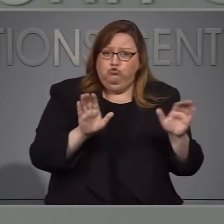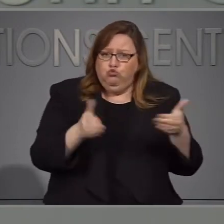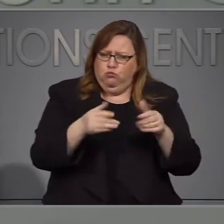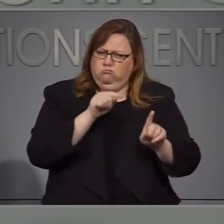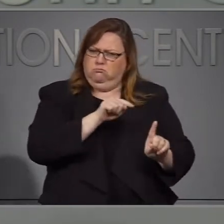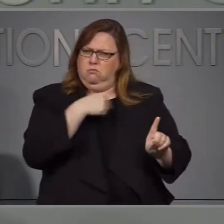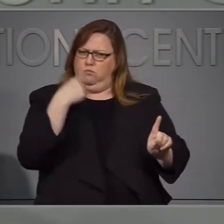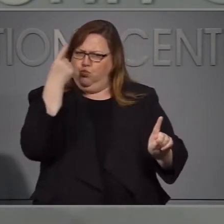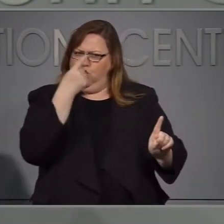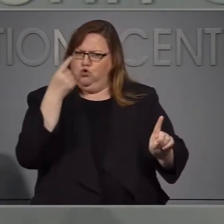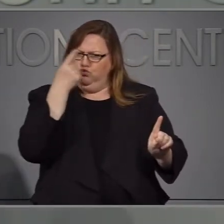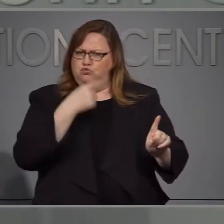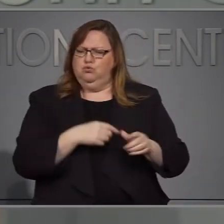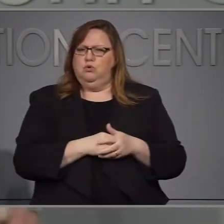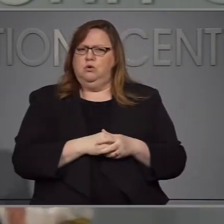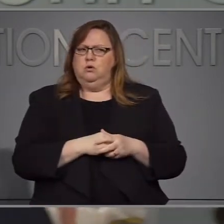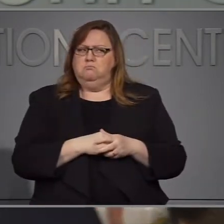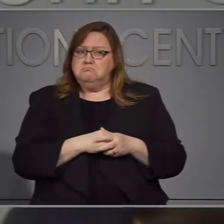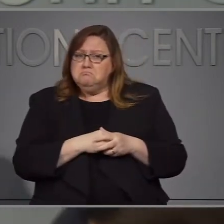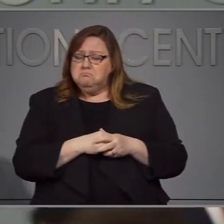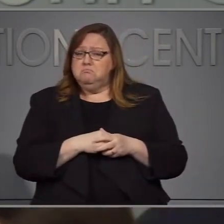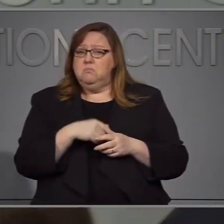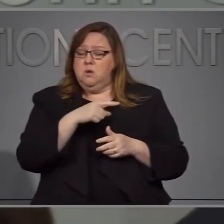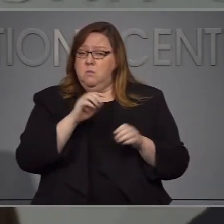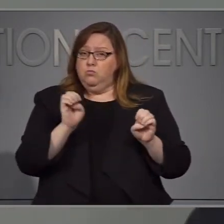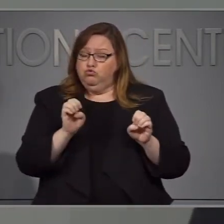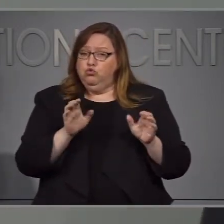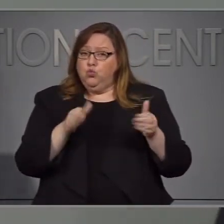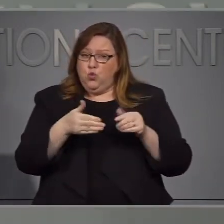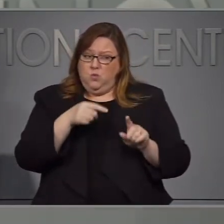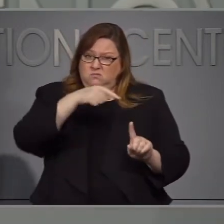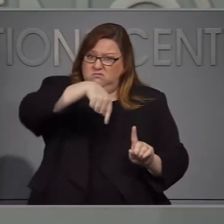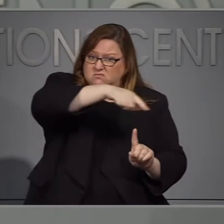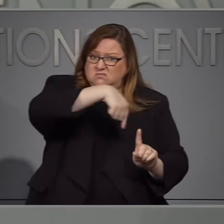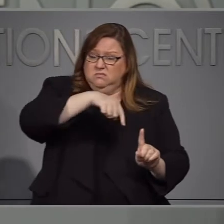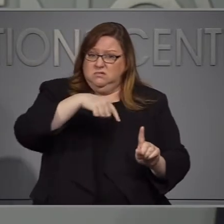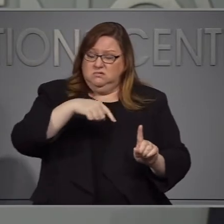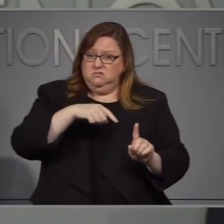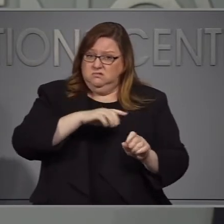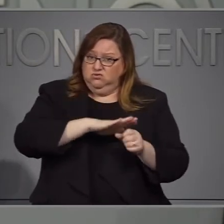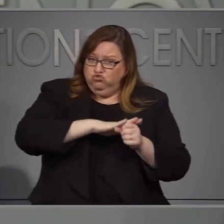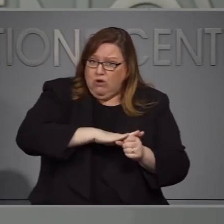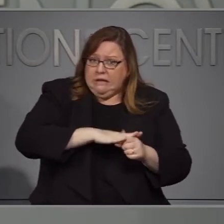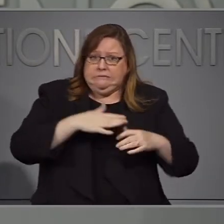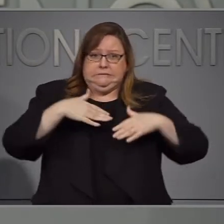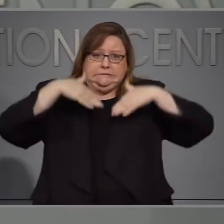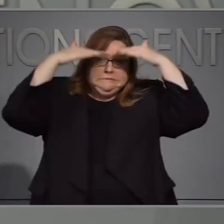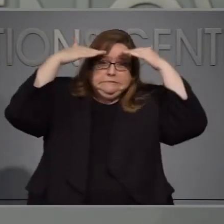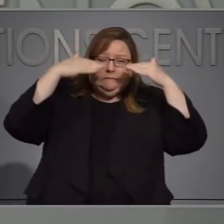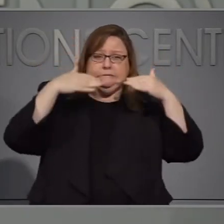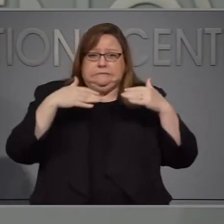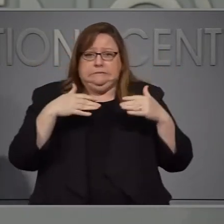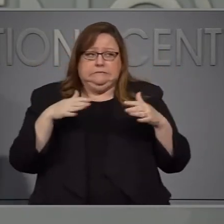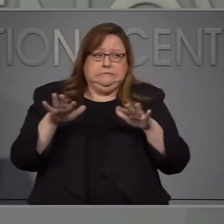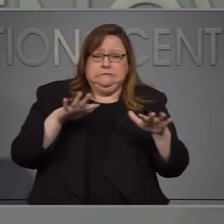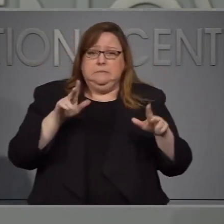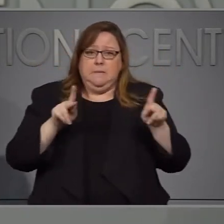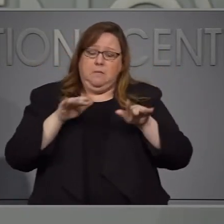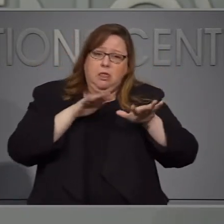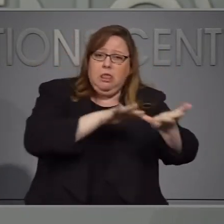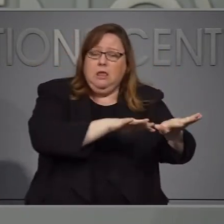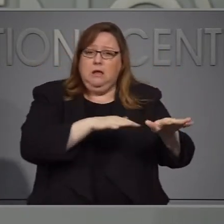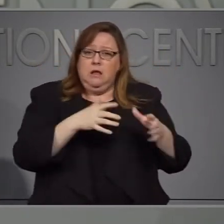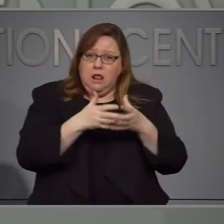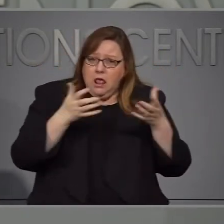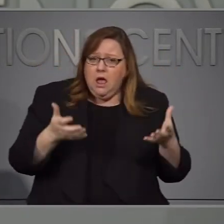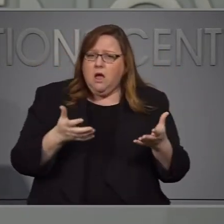llegando a las salas de emergencia. y queremos creer que tal vez las salas de emergencia están siendo estresadas por el